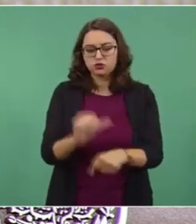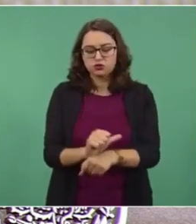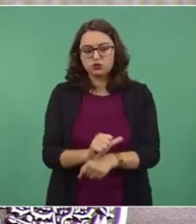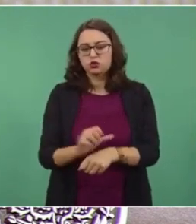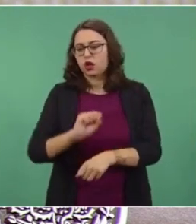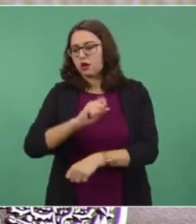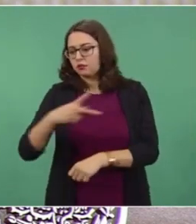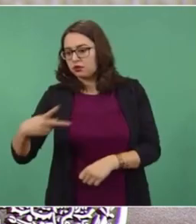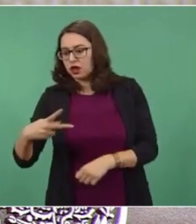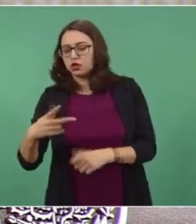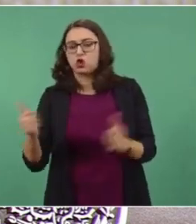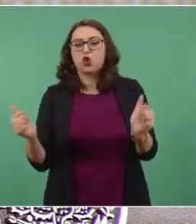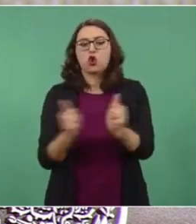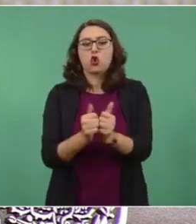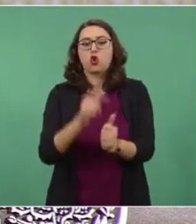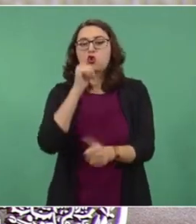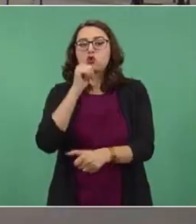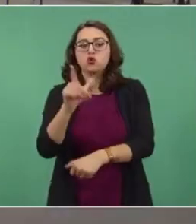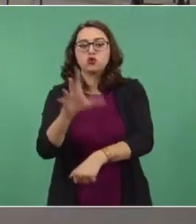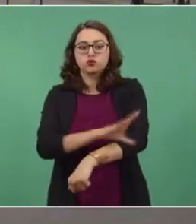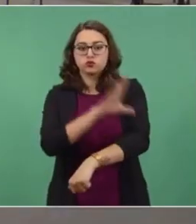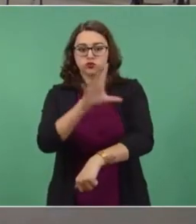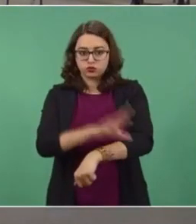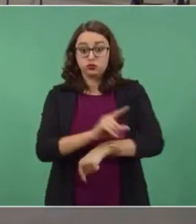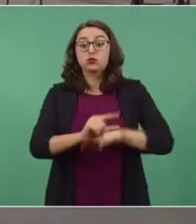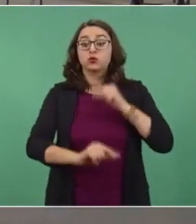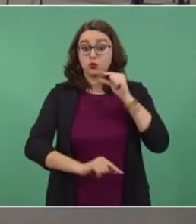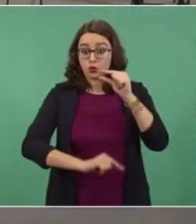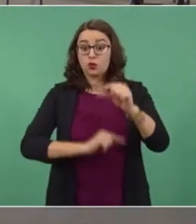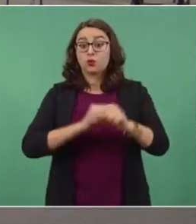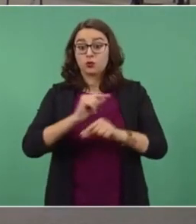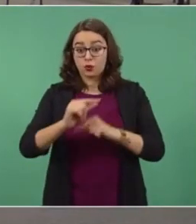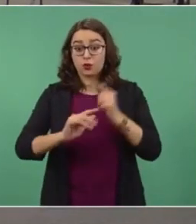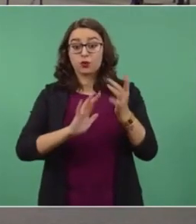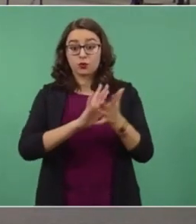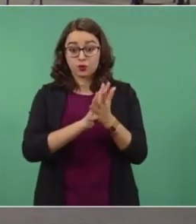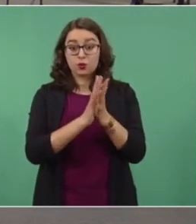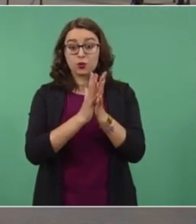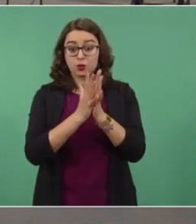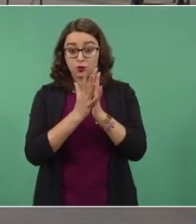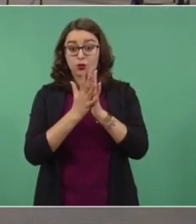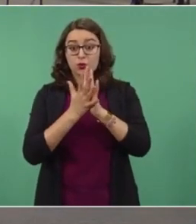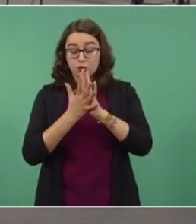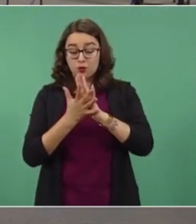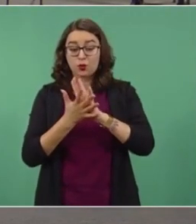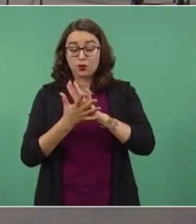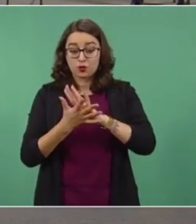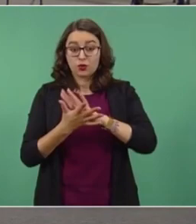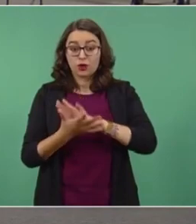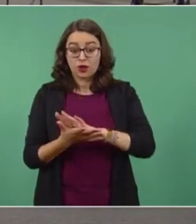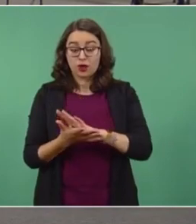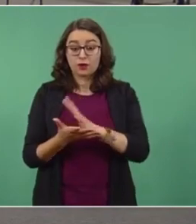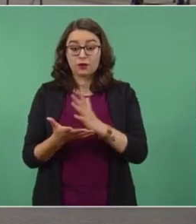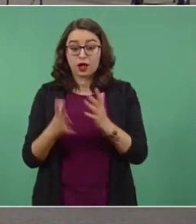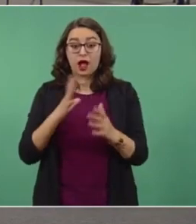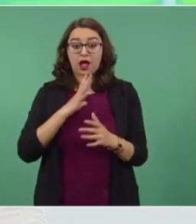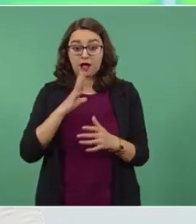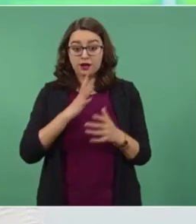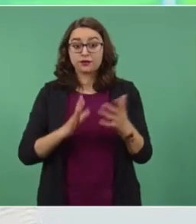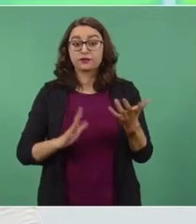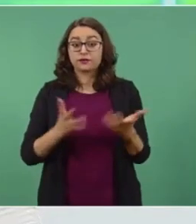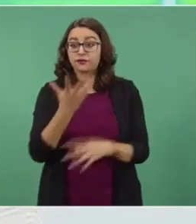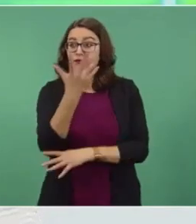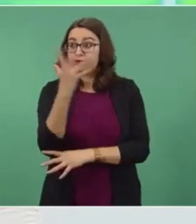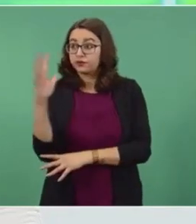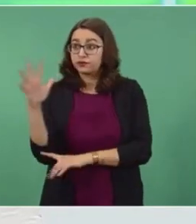aplicaciones. Vamos a ir caminando a la transición energética de la mano con los programas de protección